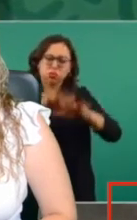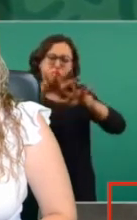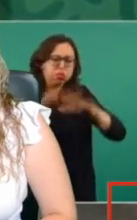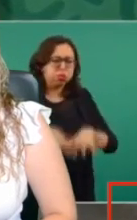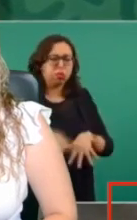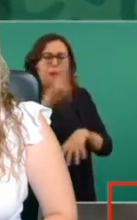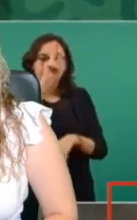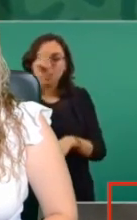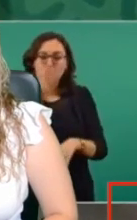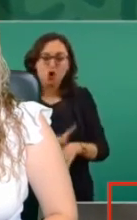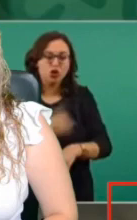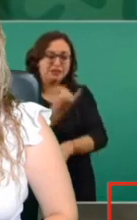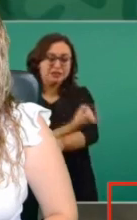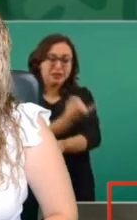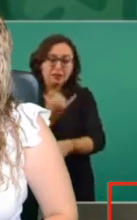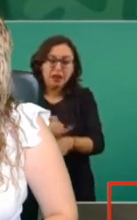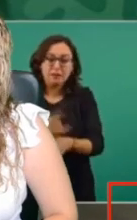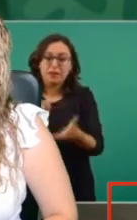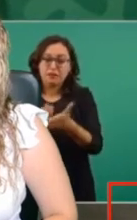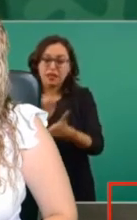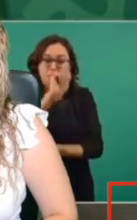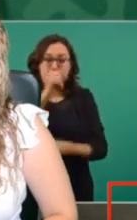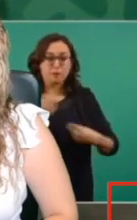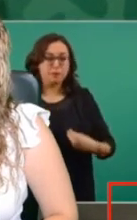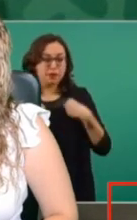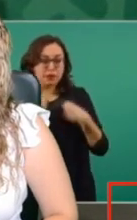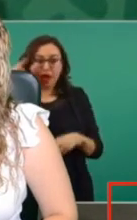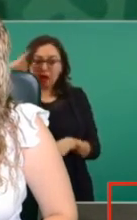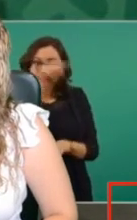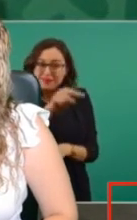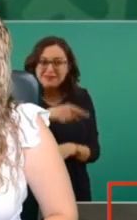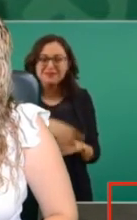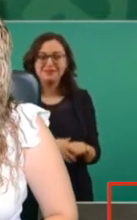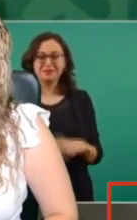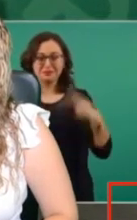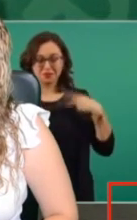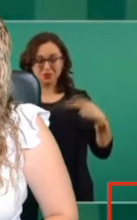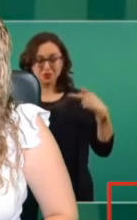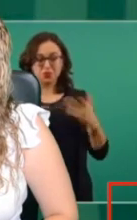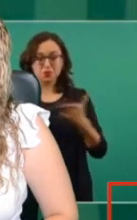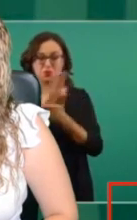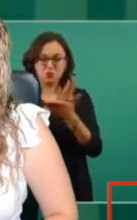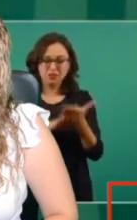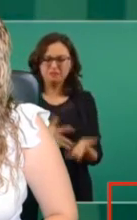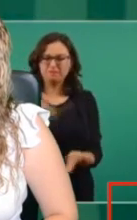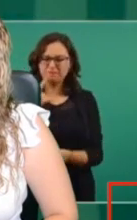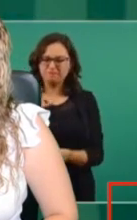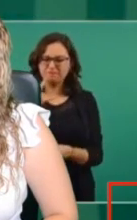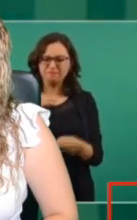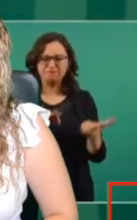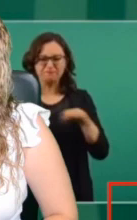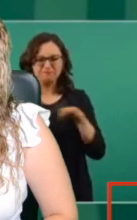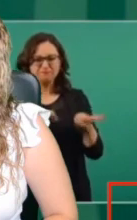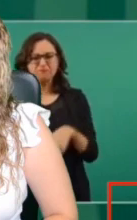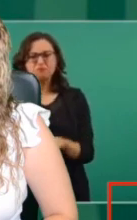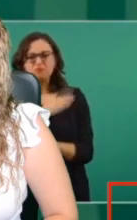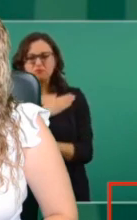gente humilde, trabajadora, buena,